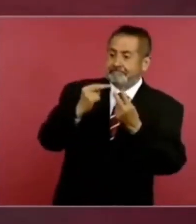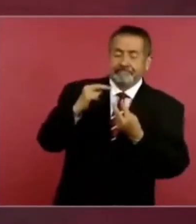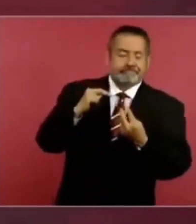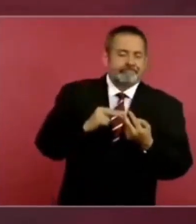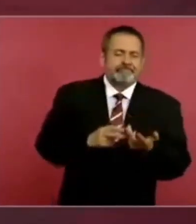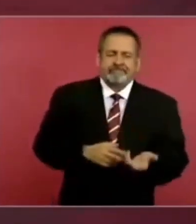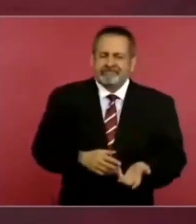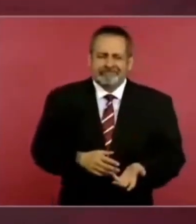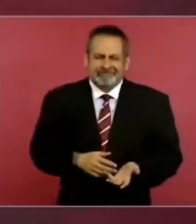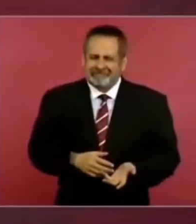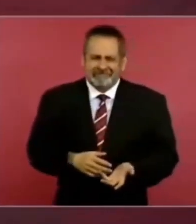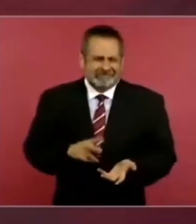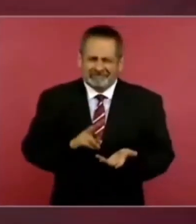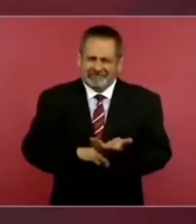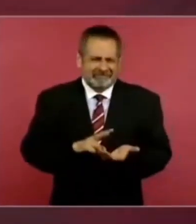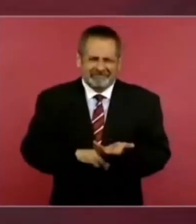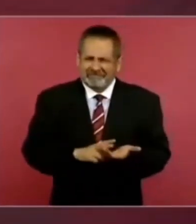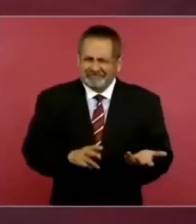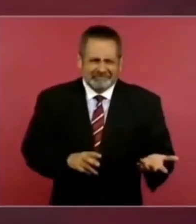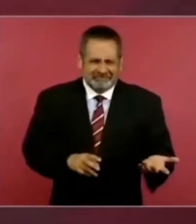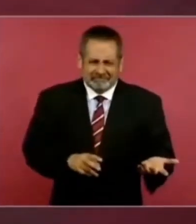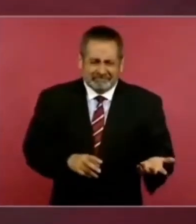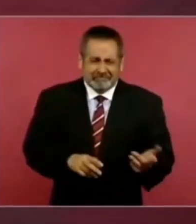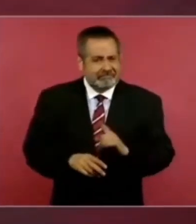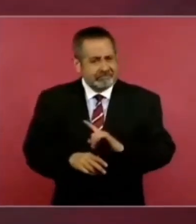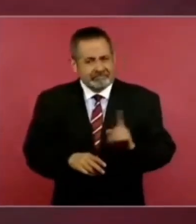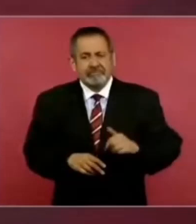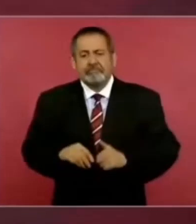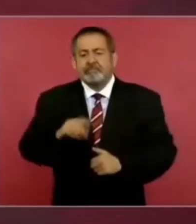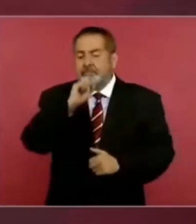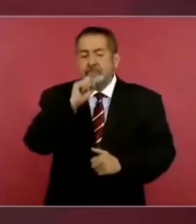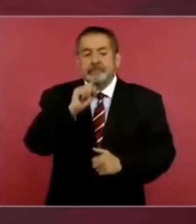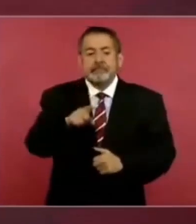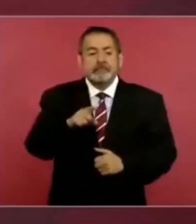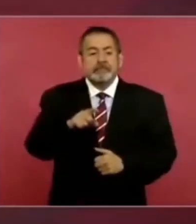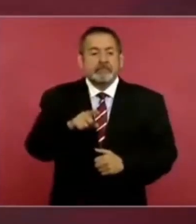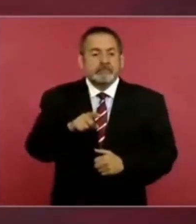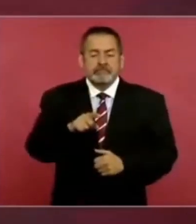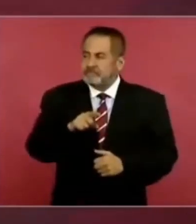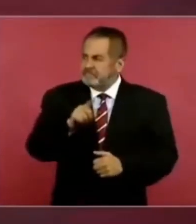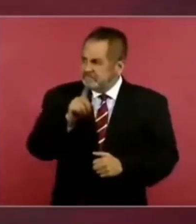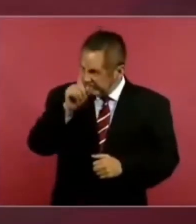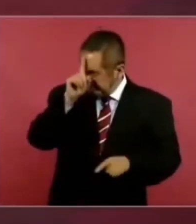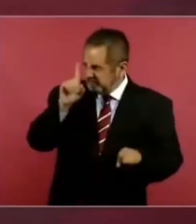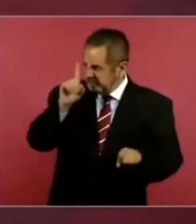mucho menos como venganza.